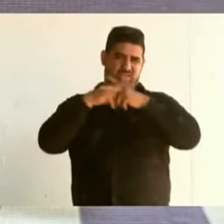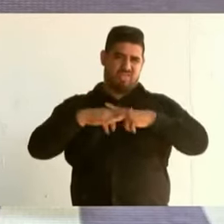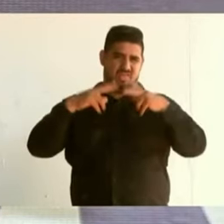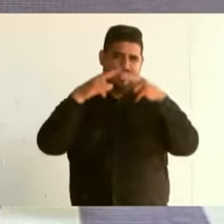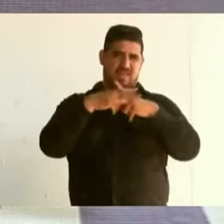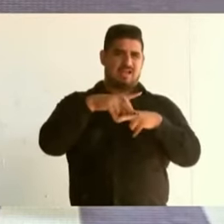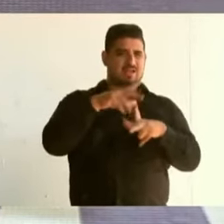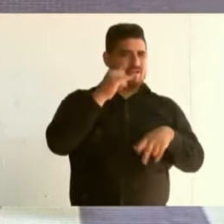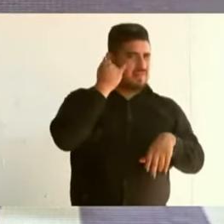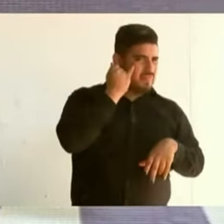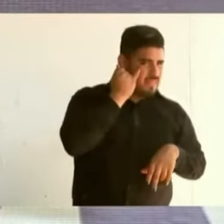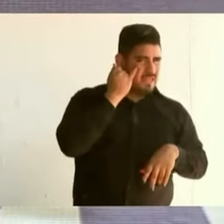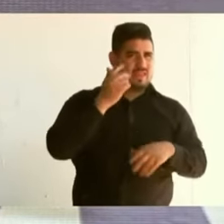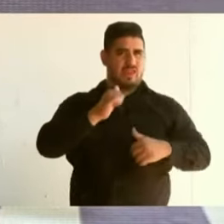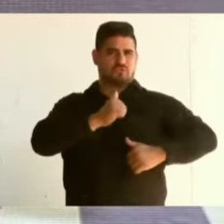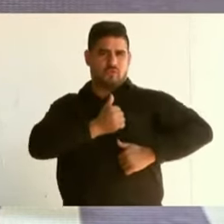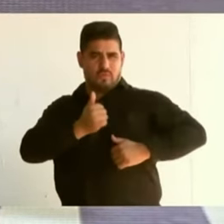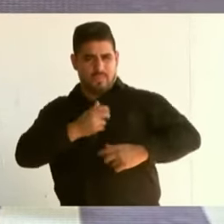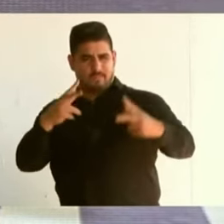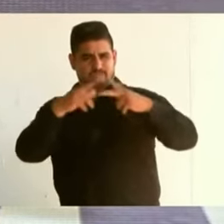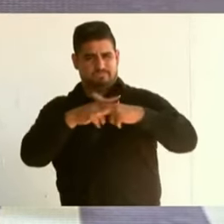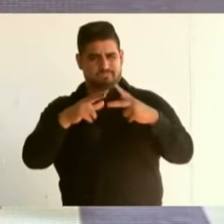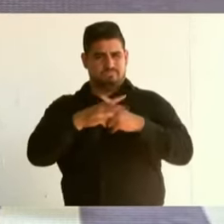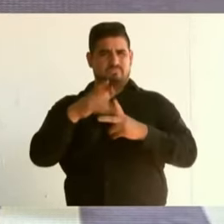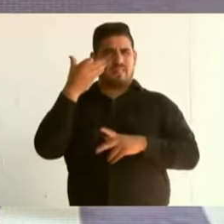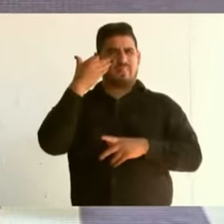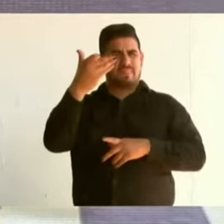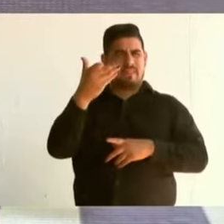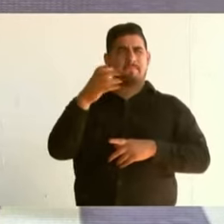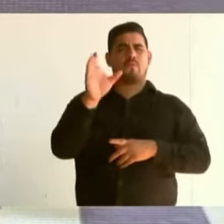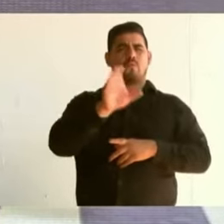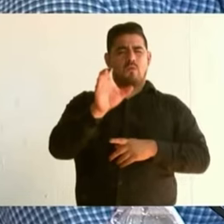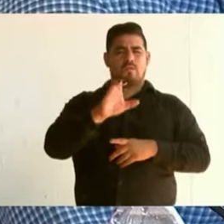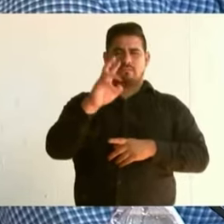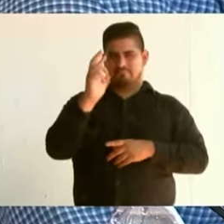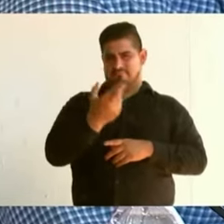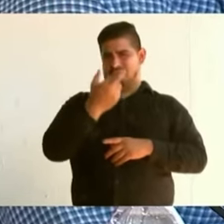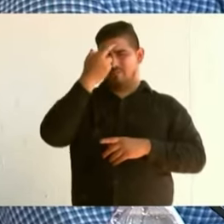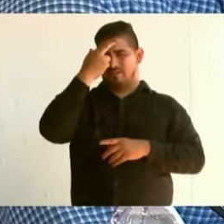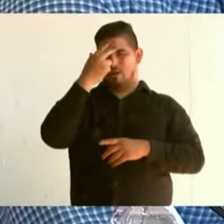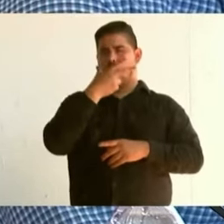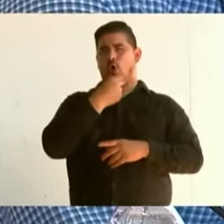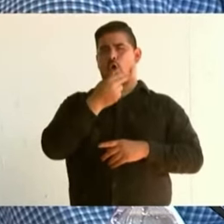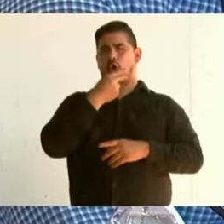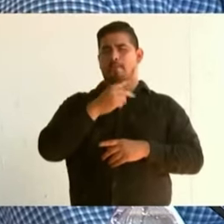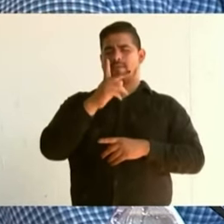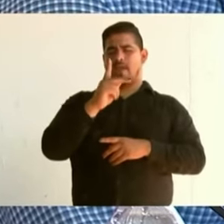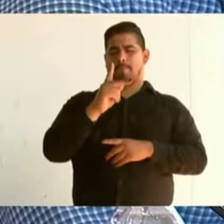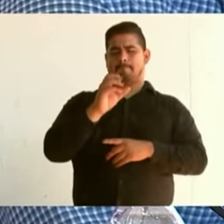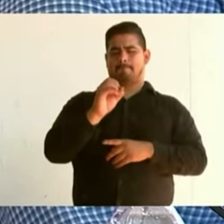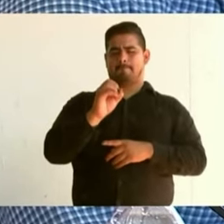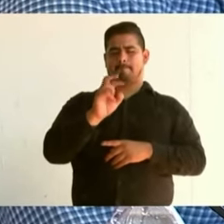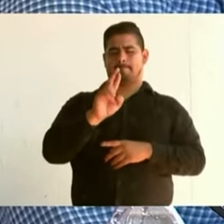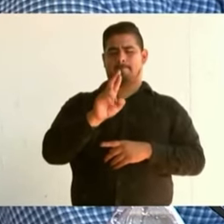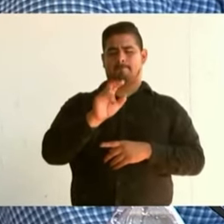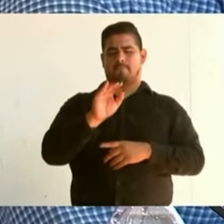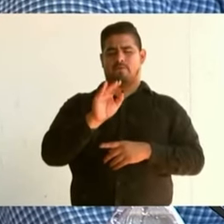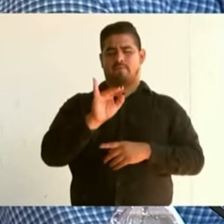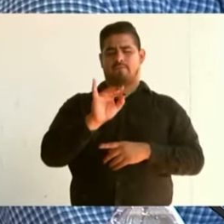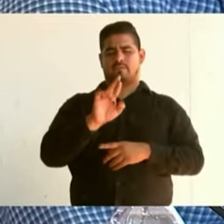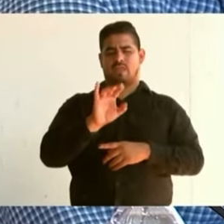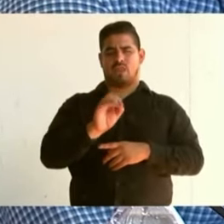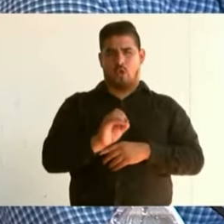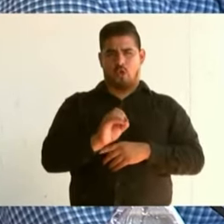Particularmente en la época del porfiriato. Y cala hondo también por la